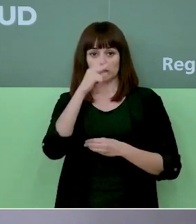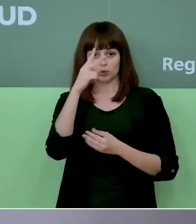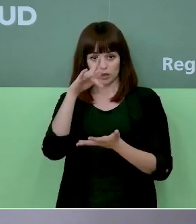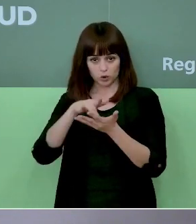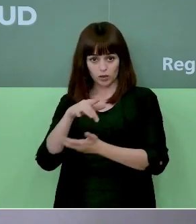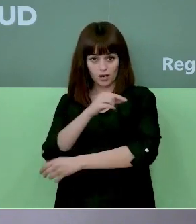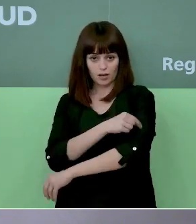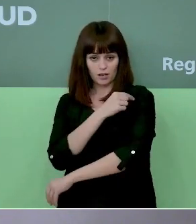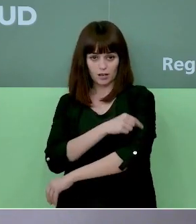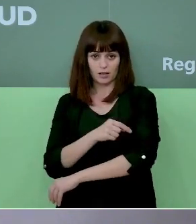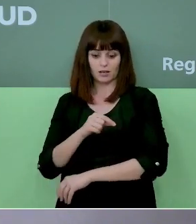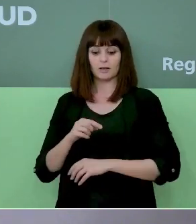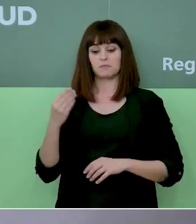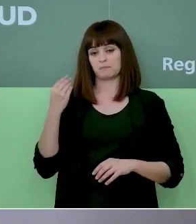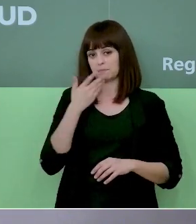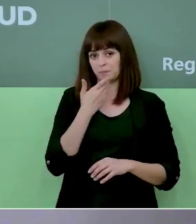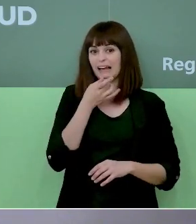dosis a los de primera línea